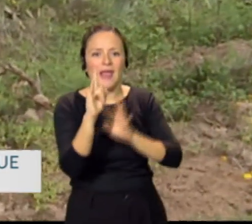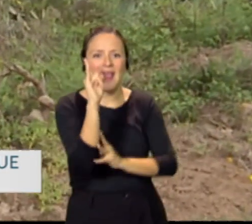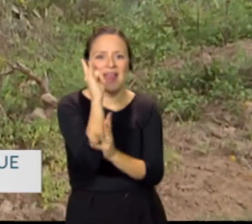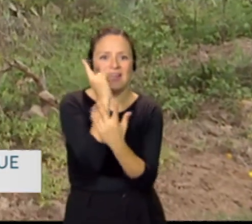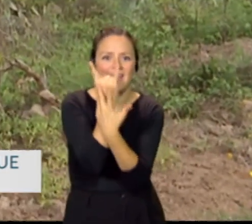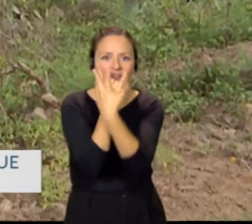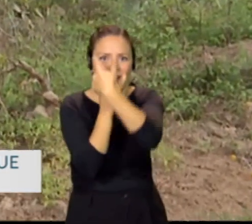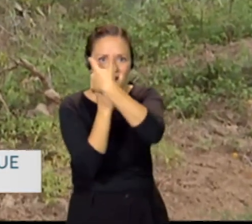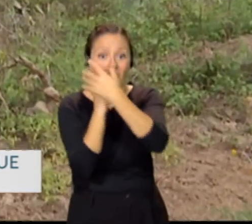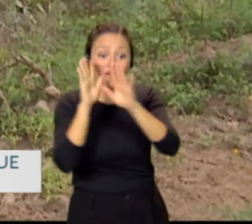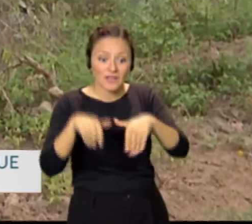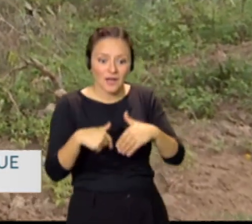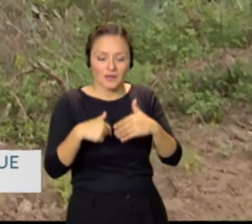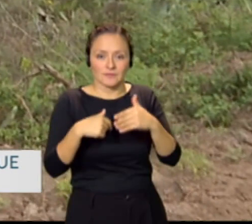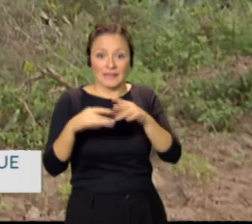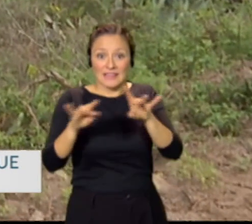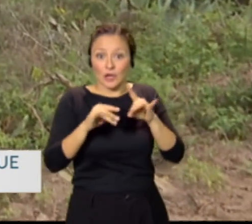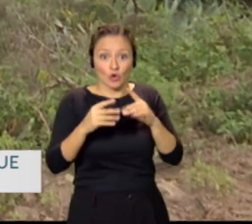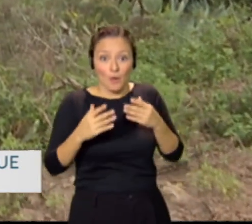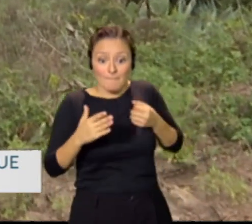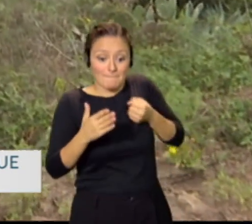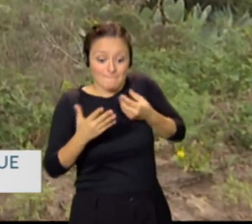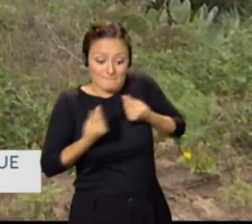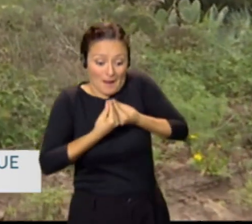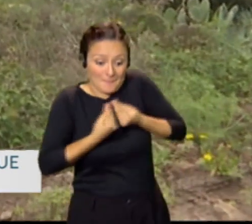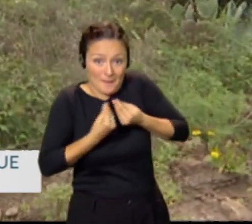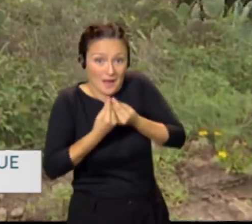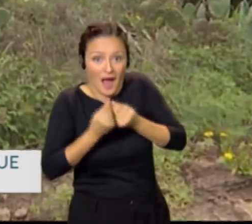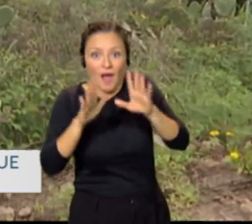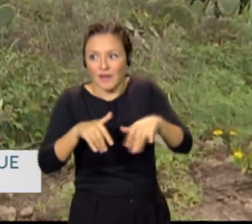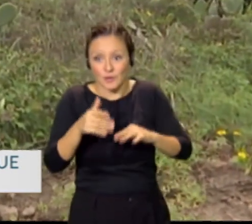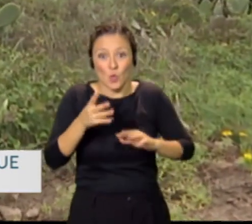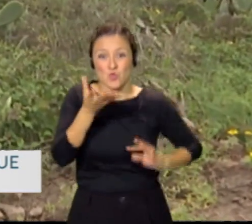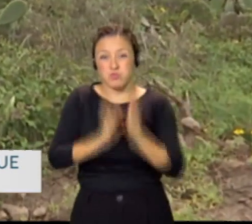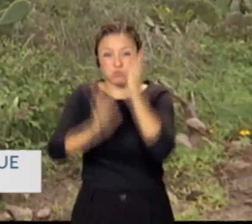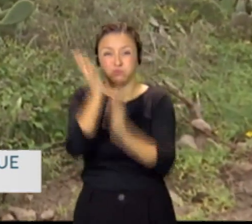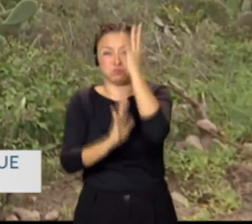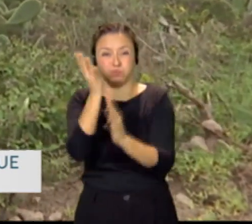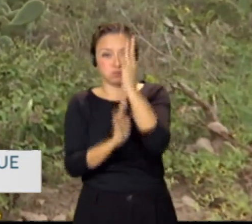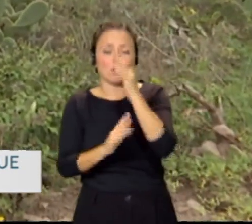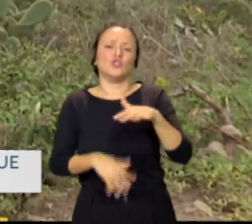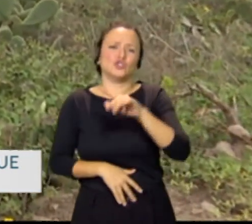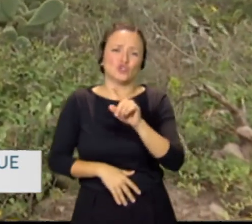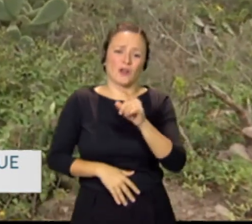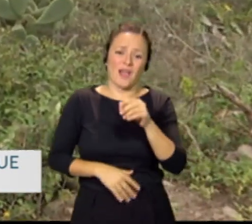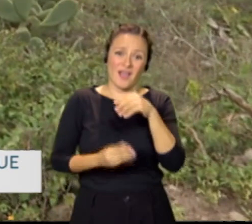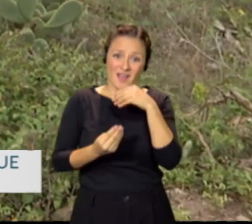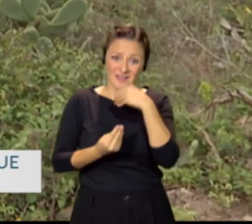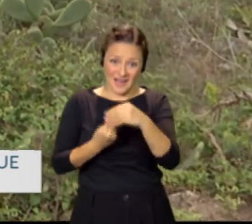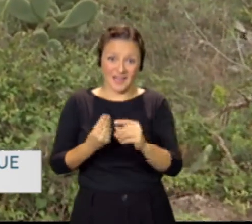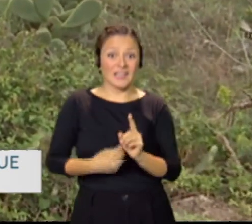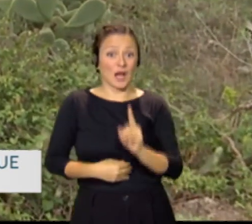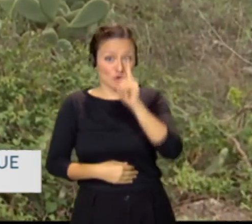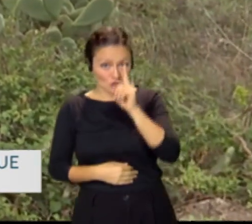tapona el territorio y se asienta en la zona, normalmente en zona norte de la isla, donde hay algo de